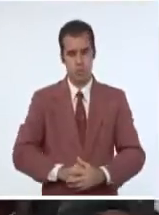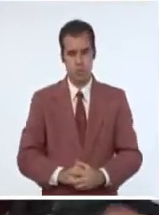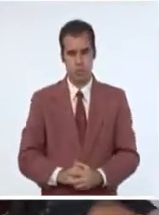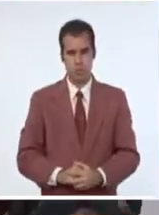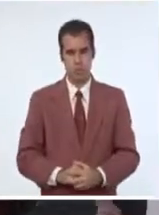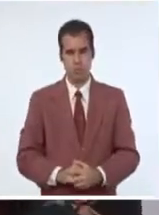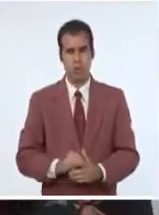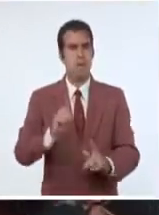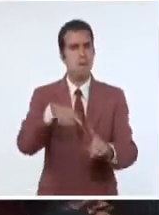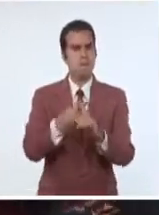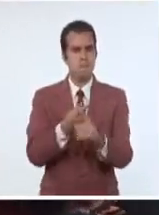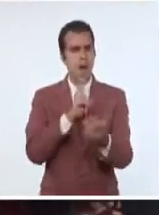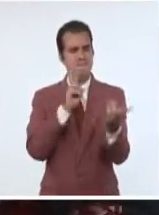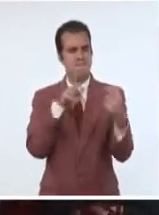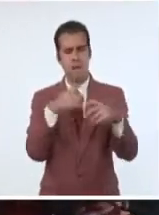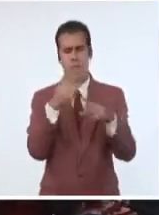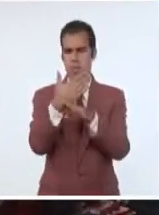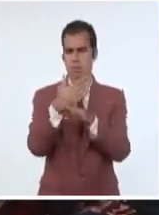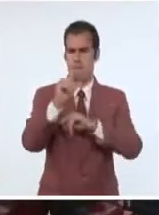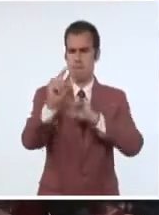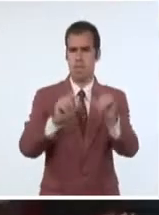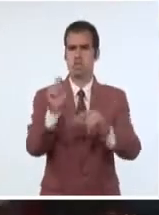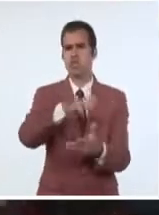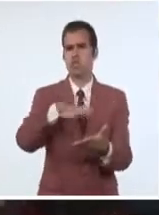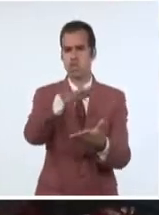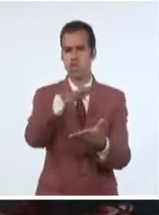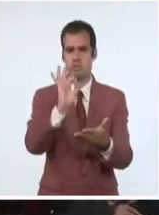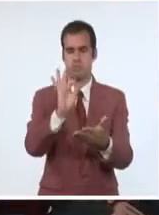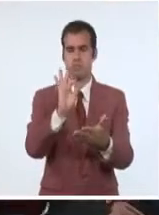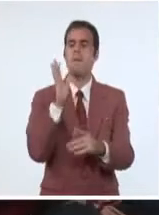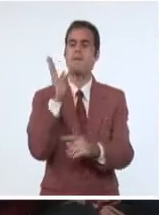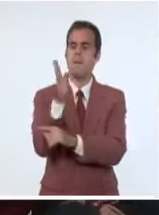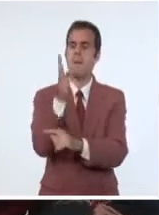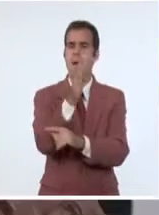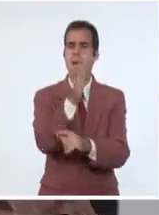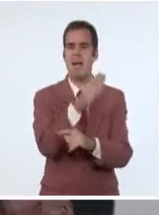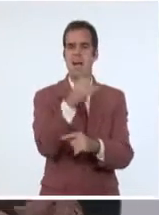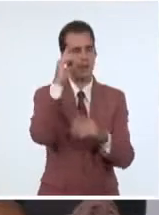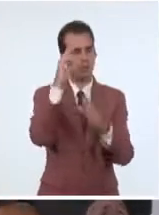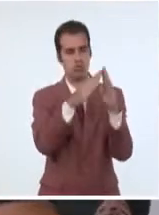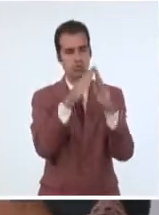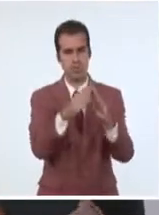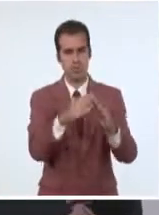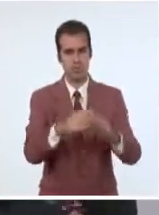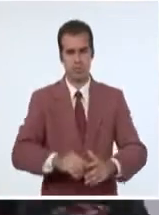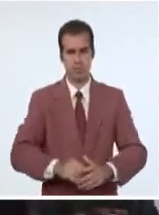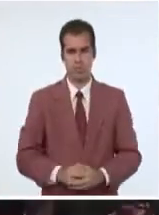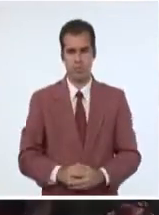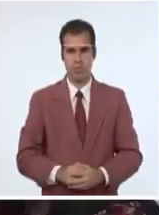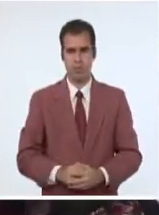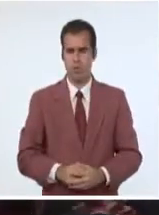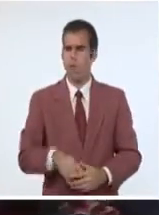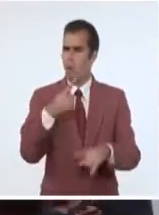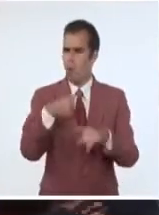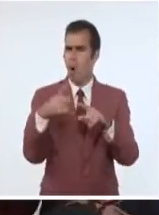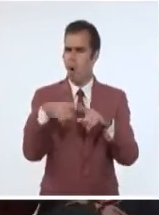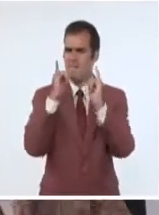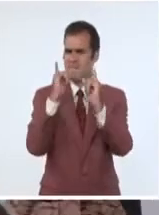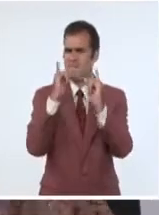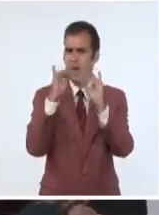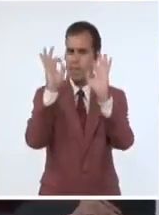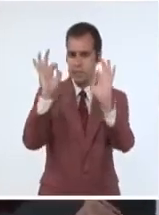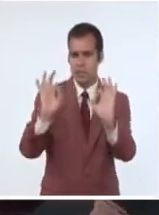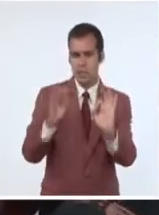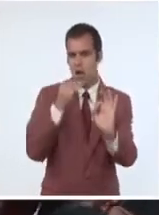diferentes actores de la sociedad y los recorridos por los barrios. Usted tendrá otros detalles de lo que